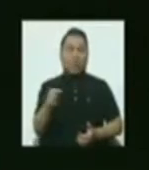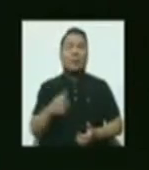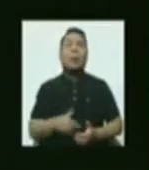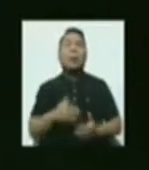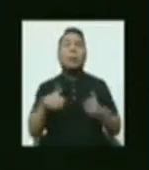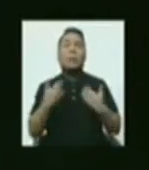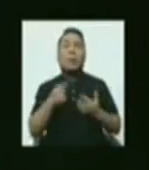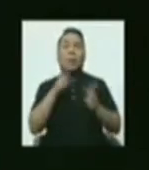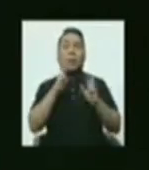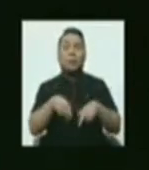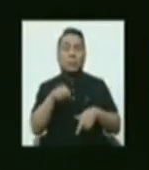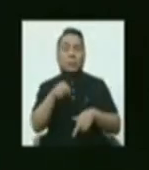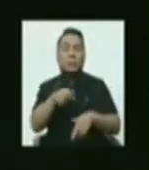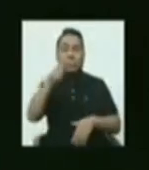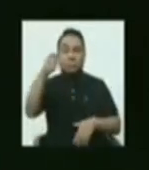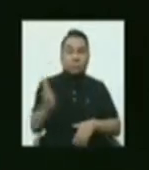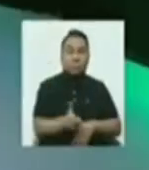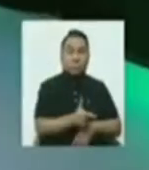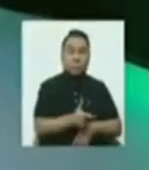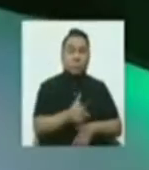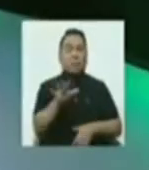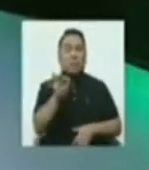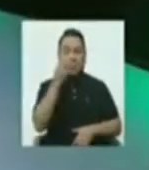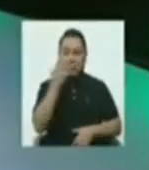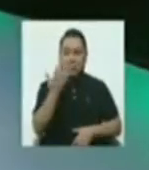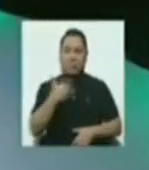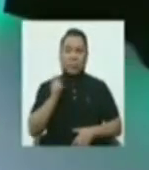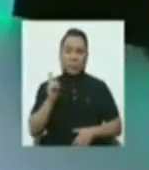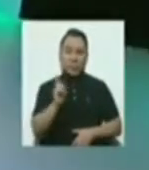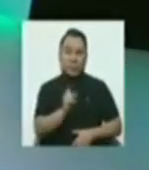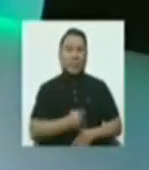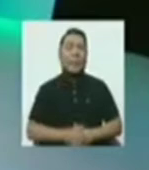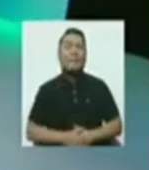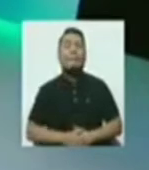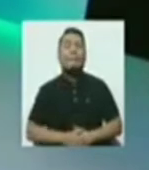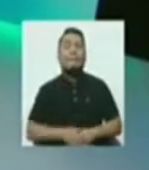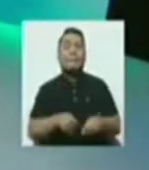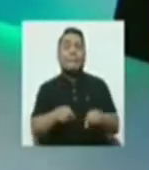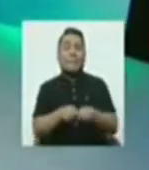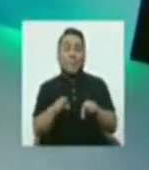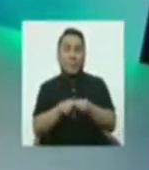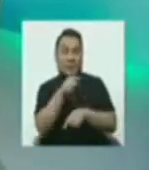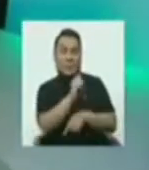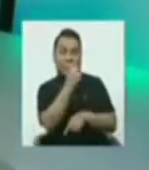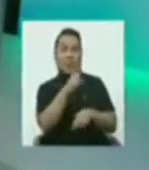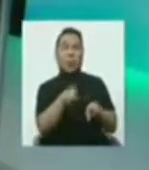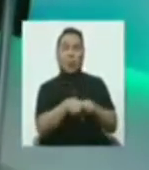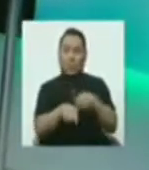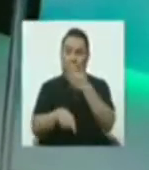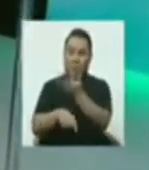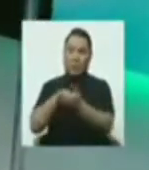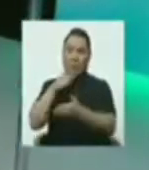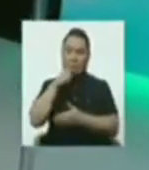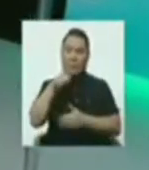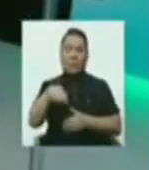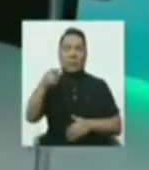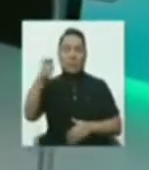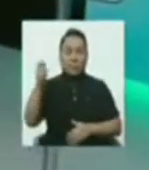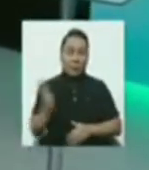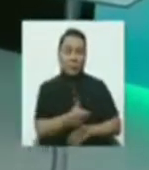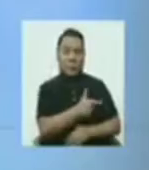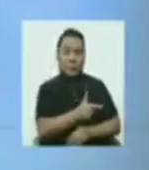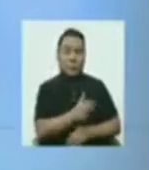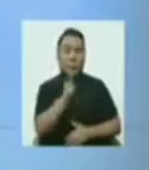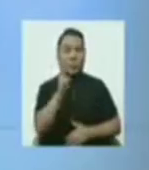contestar la ruleta. Así que me acerco, como corresponde, tal cual se hizo con el primer candidato, para girar la ruleta